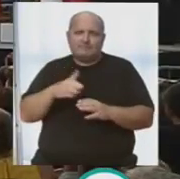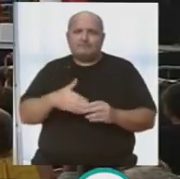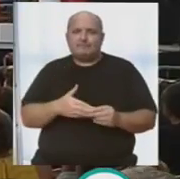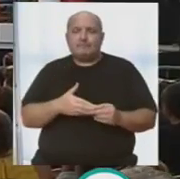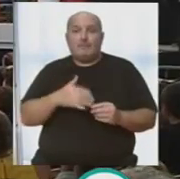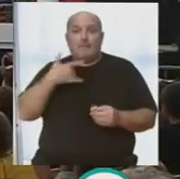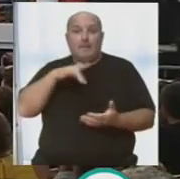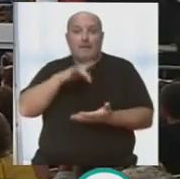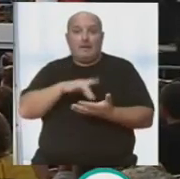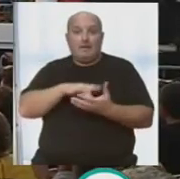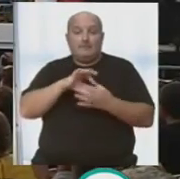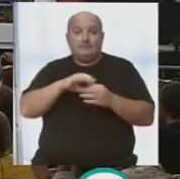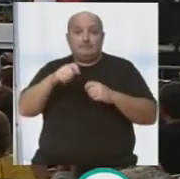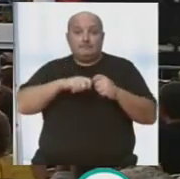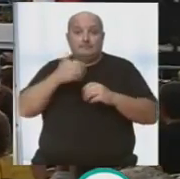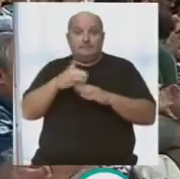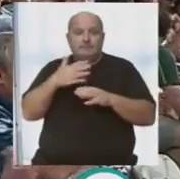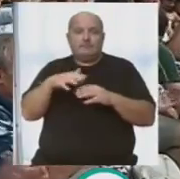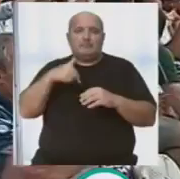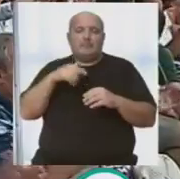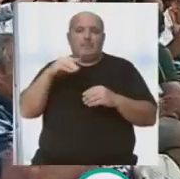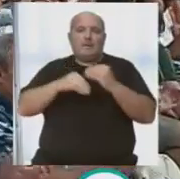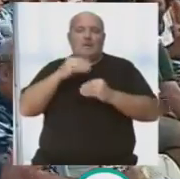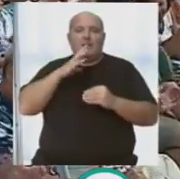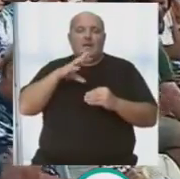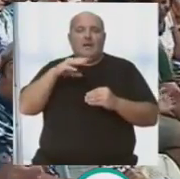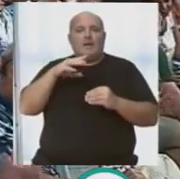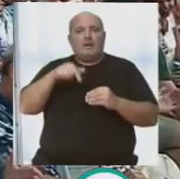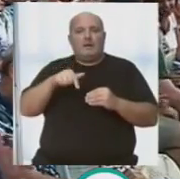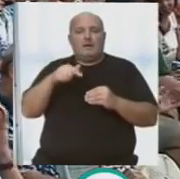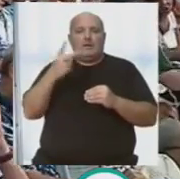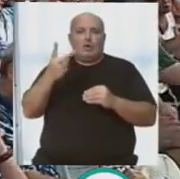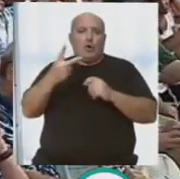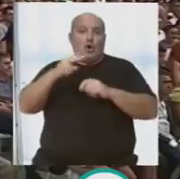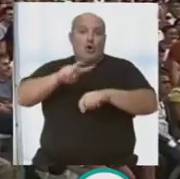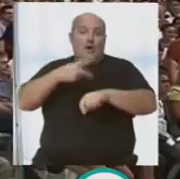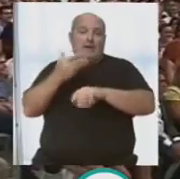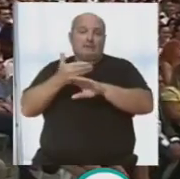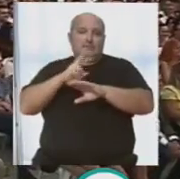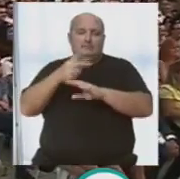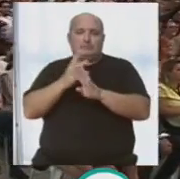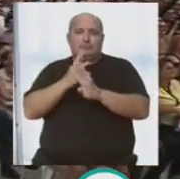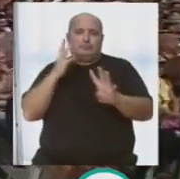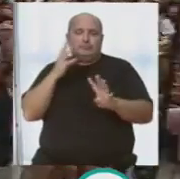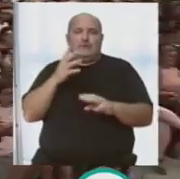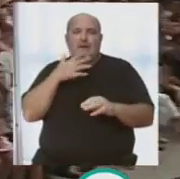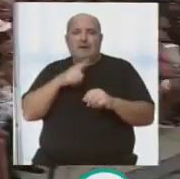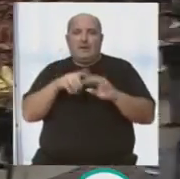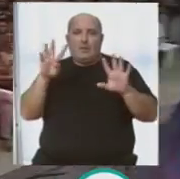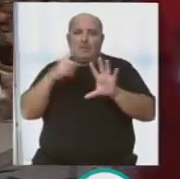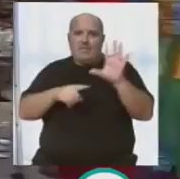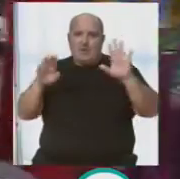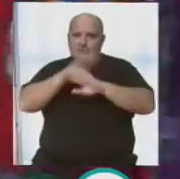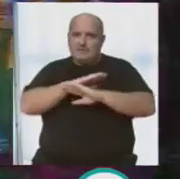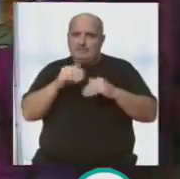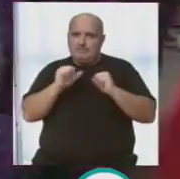el mismo día de la venta de entradas, en el Baluarte en el Baluarte desde dos horas antes. Es otra cosa, este año va empezar a las nueve y media.